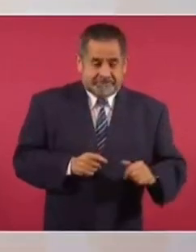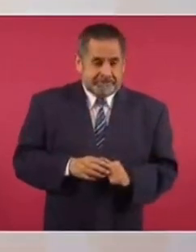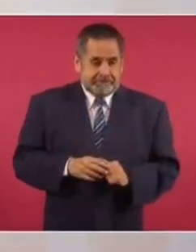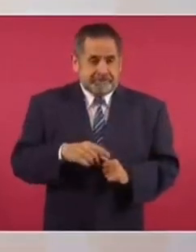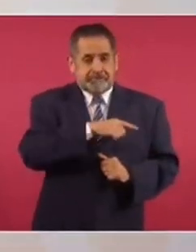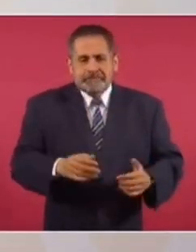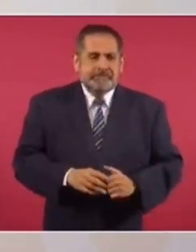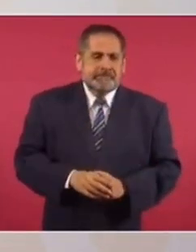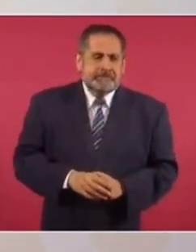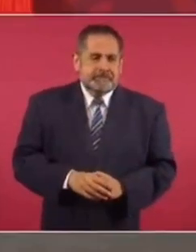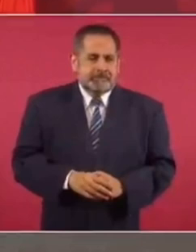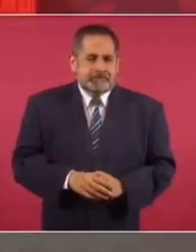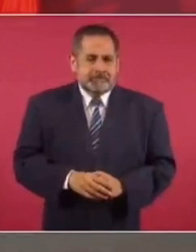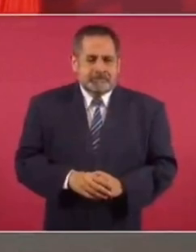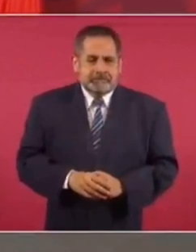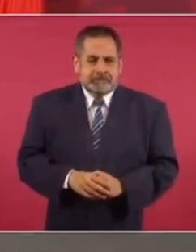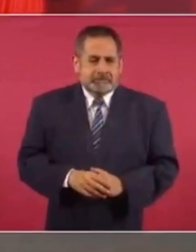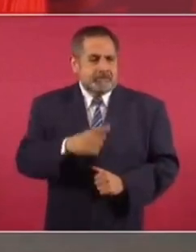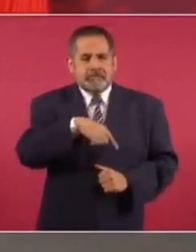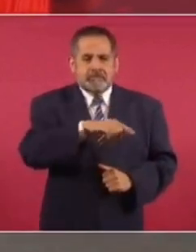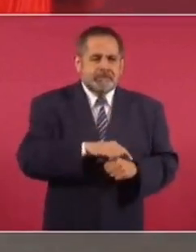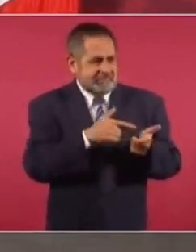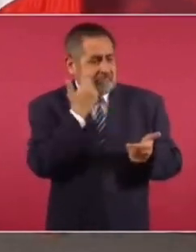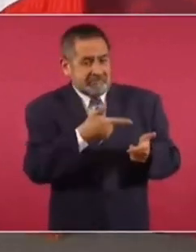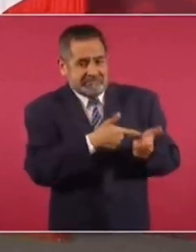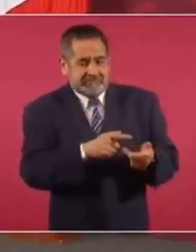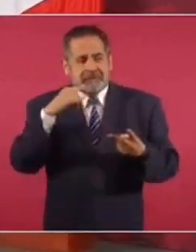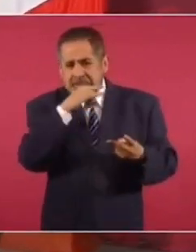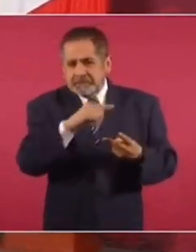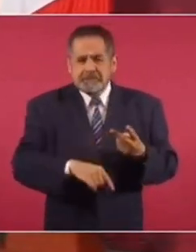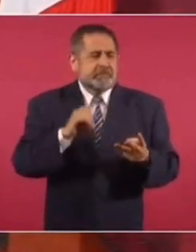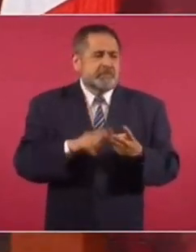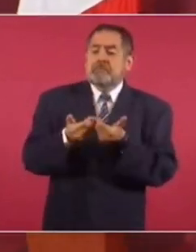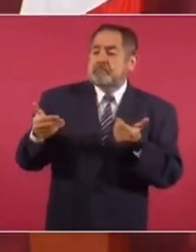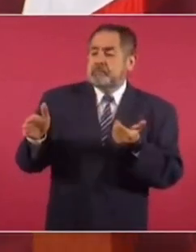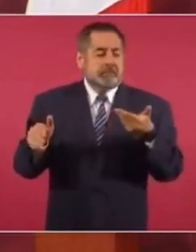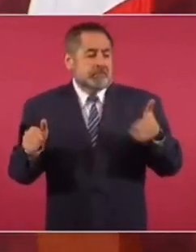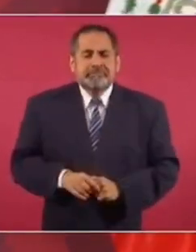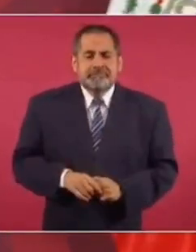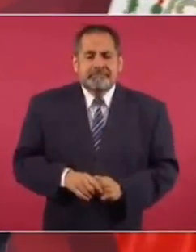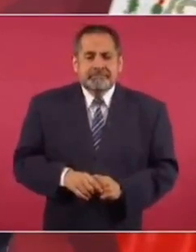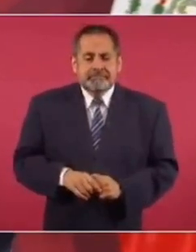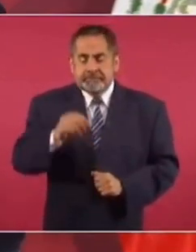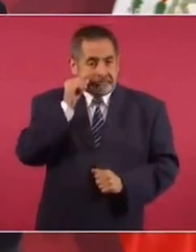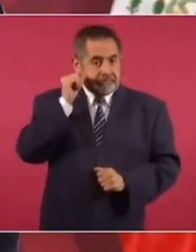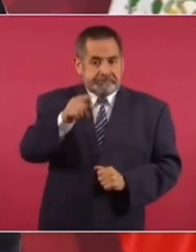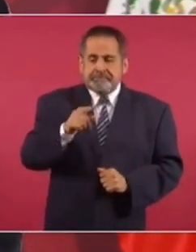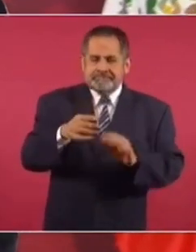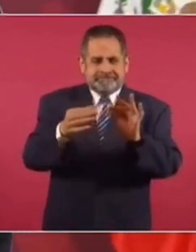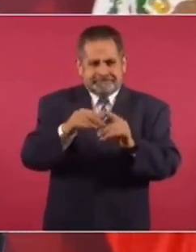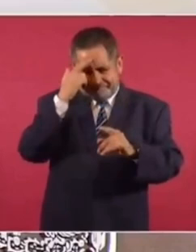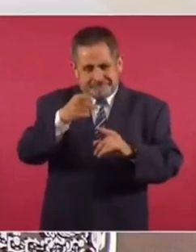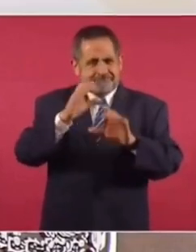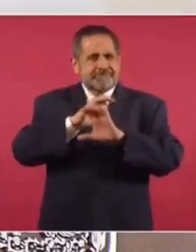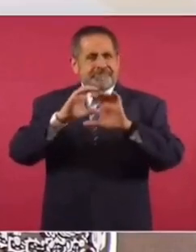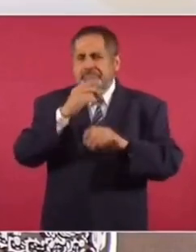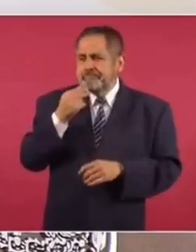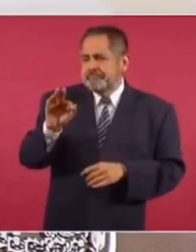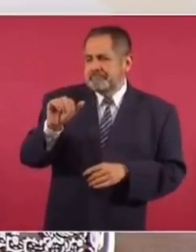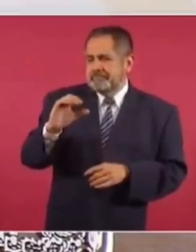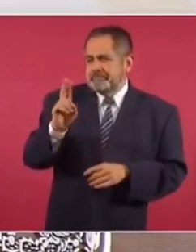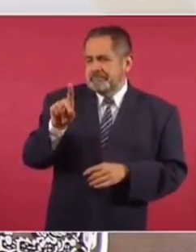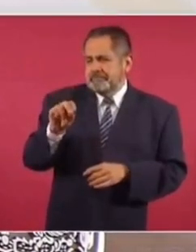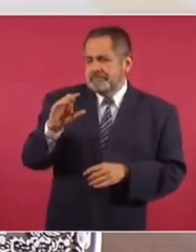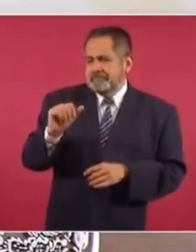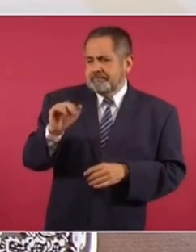los conservadores, que continuara la inmoralidad, la hipocresía, el clasismo, el racismo. Ayer hablaba yo de la canción de Facundo Cabral,